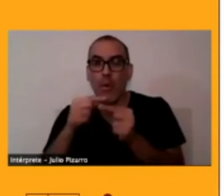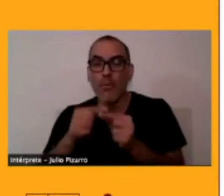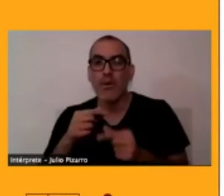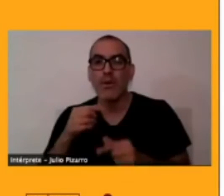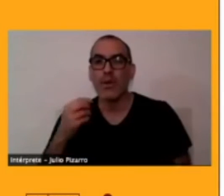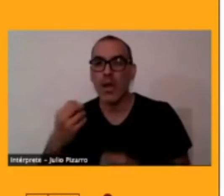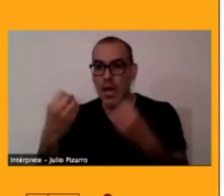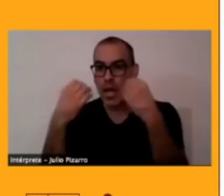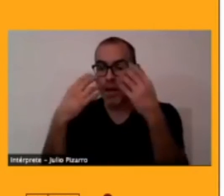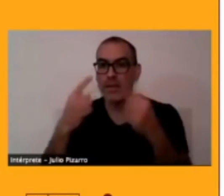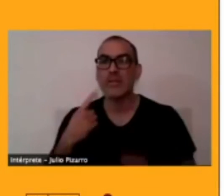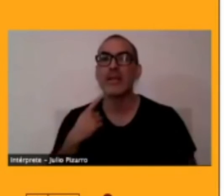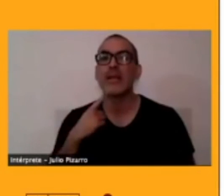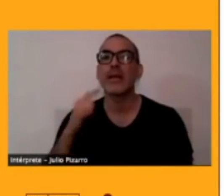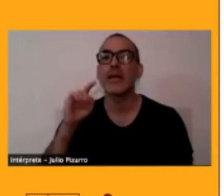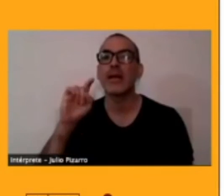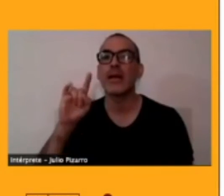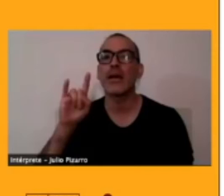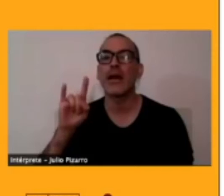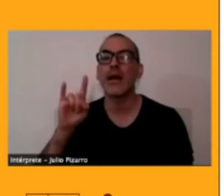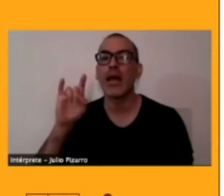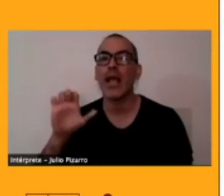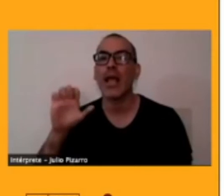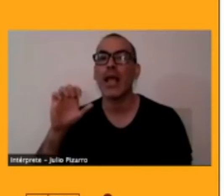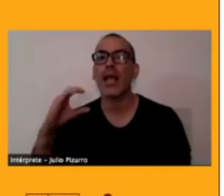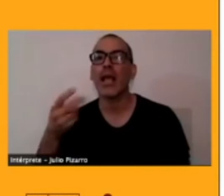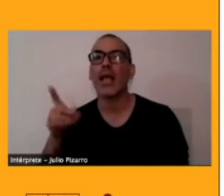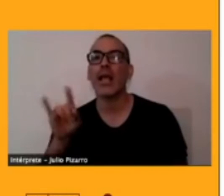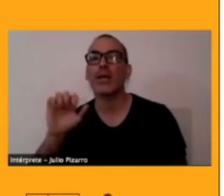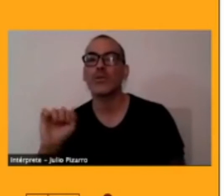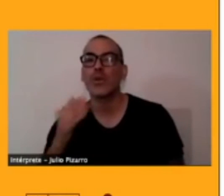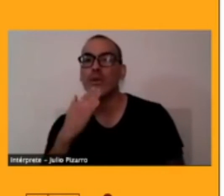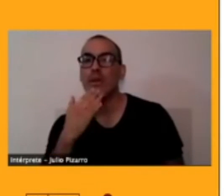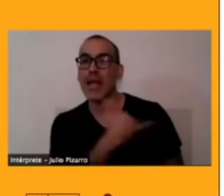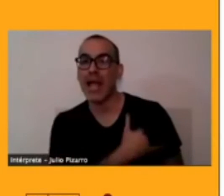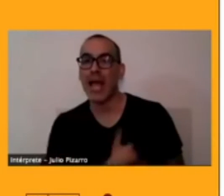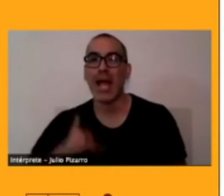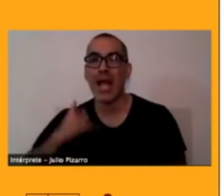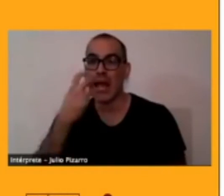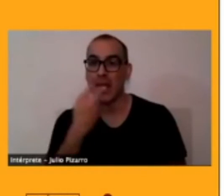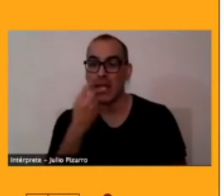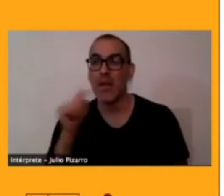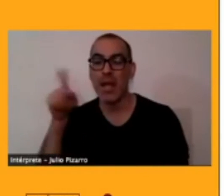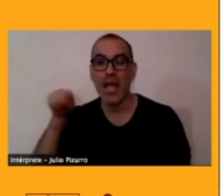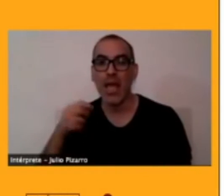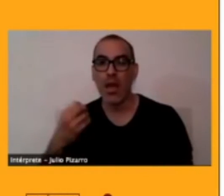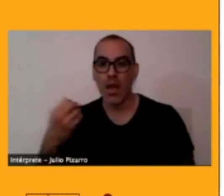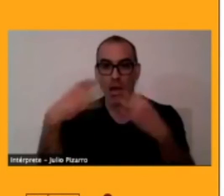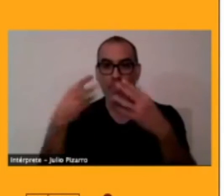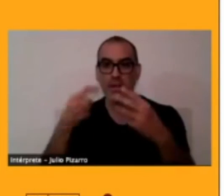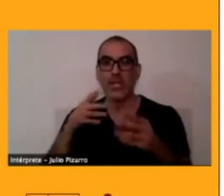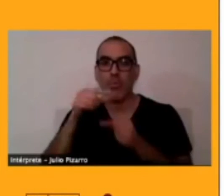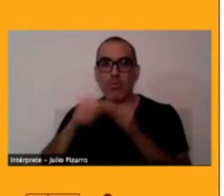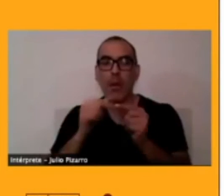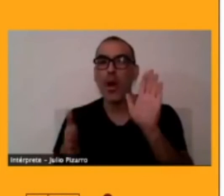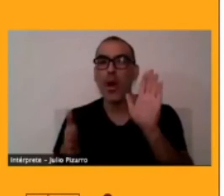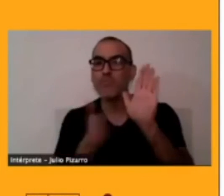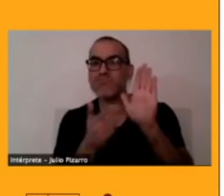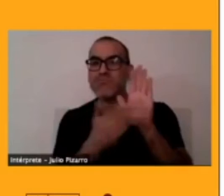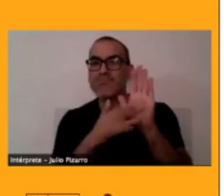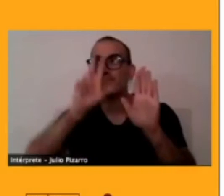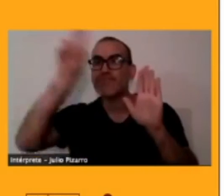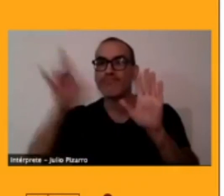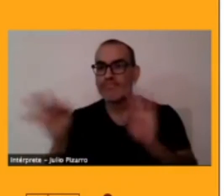para evangelizar y dominar este territorio. Ahora, esa lengua Quechua y Aymara